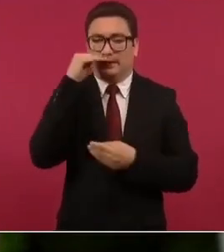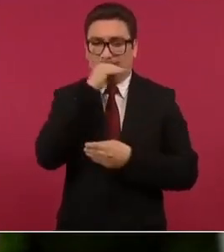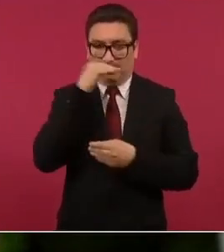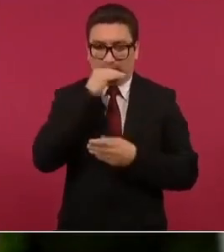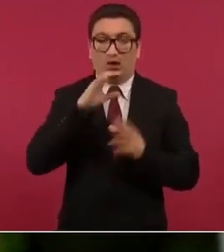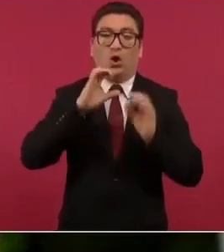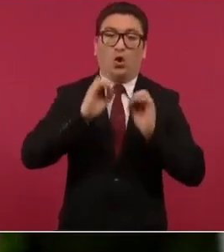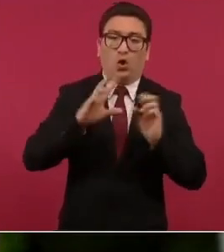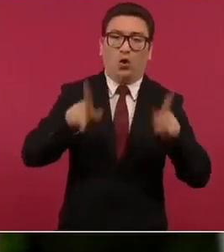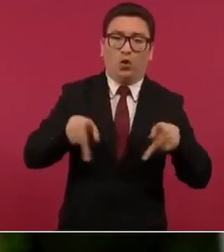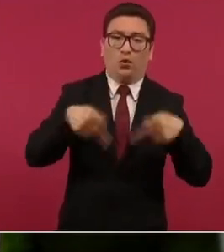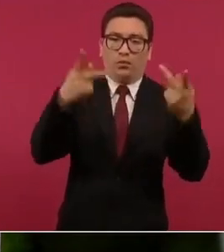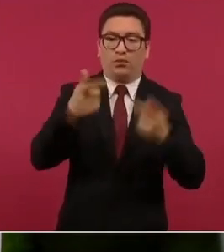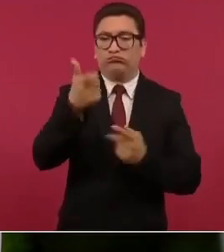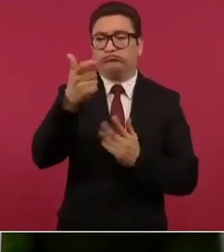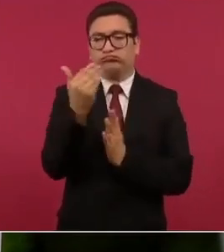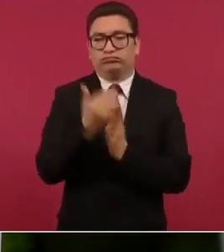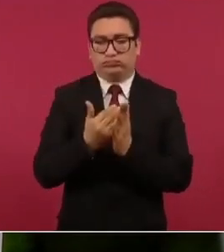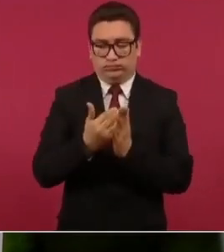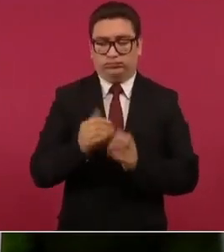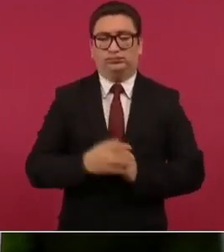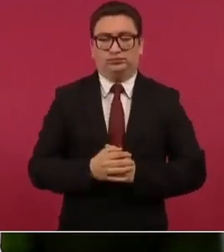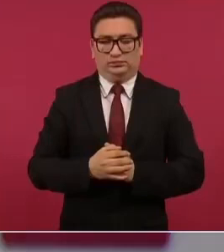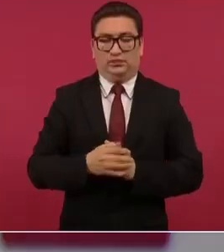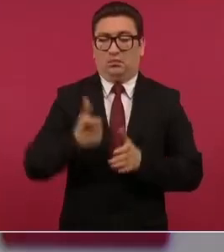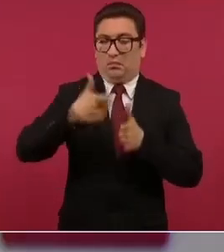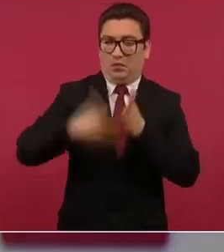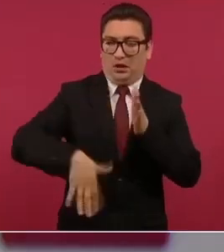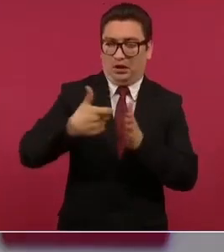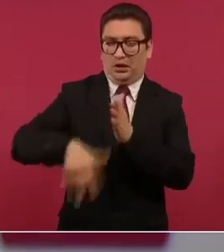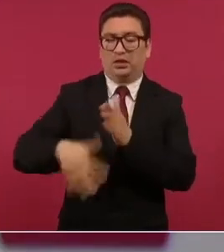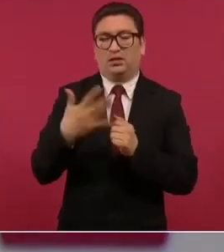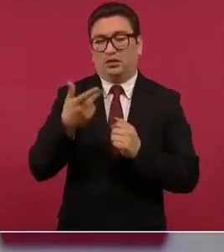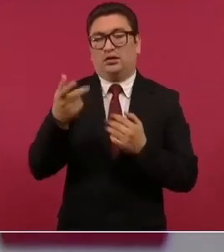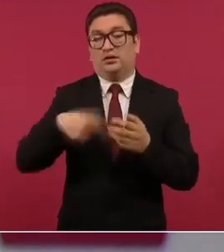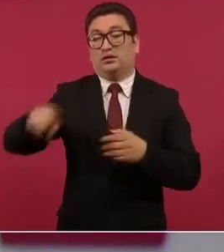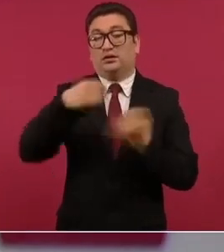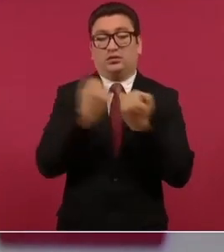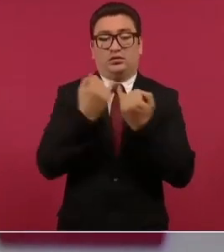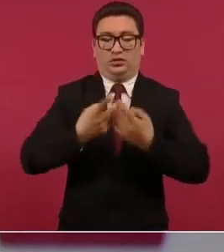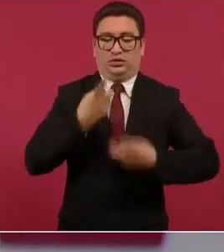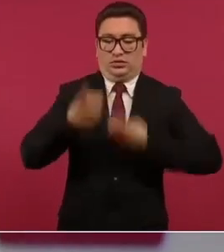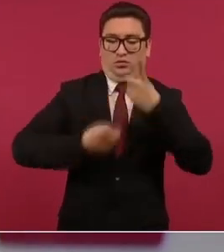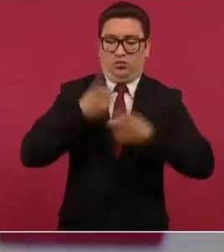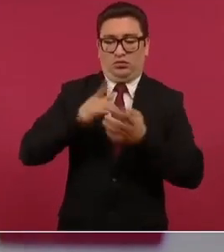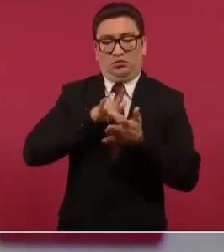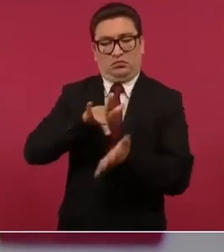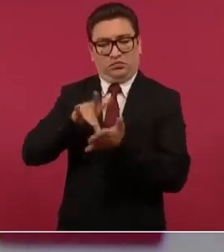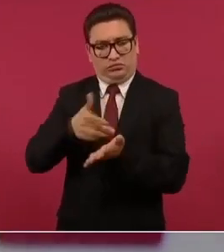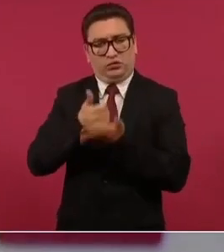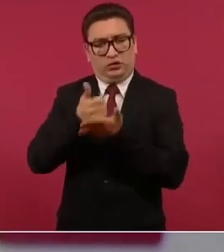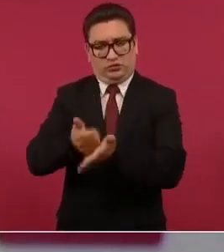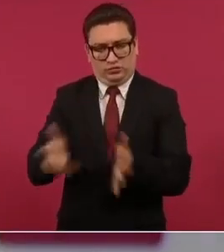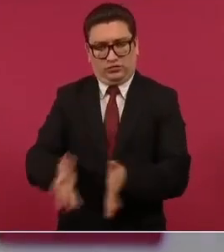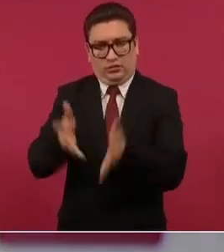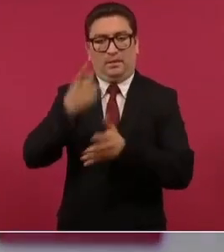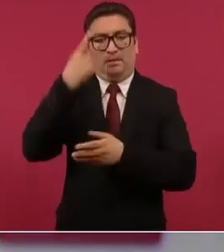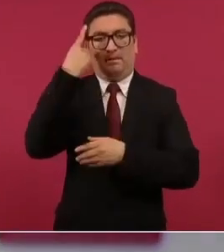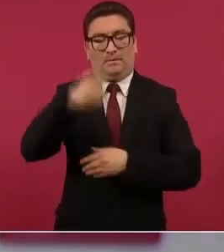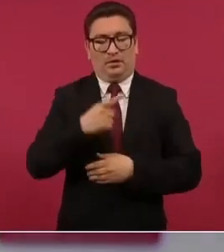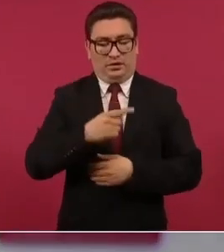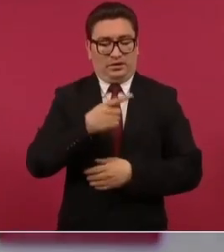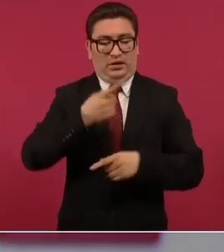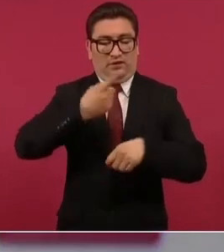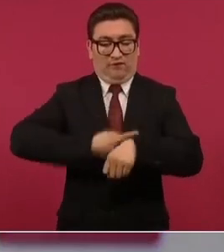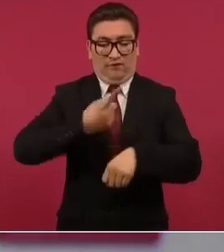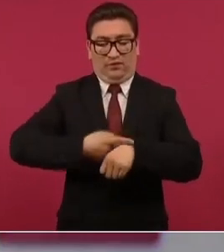se venden a precios módicos no hemos dejado de apoyar el deporte tanto en su vertiente para prevenir enfermedades